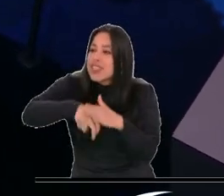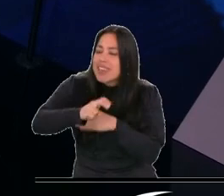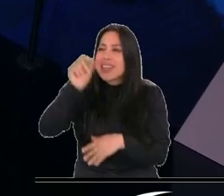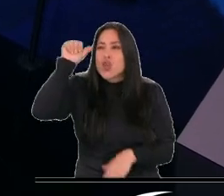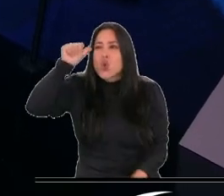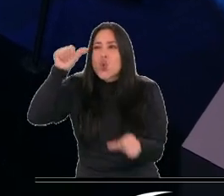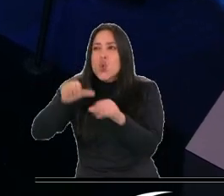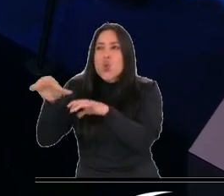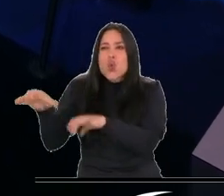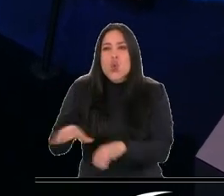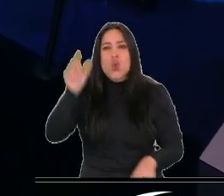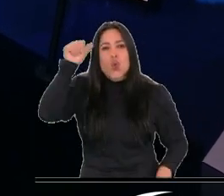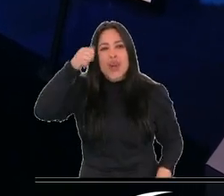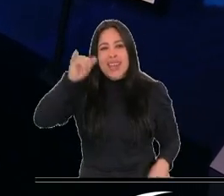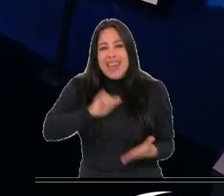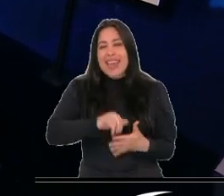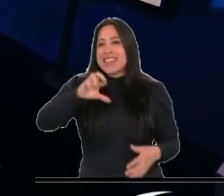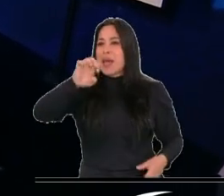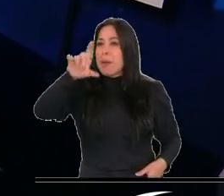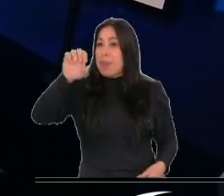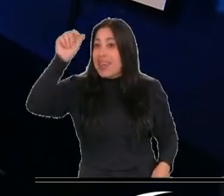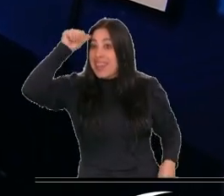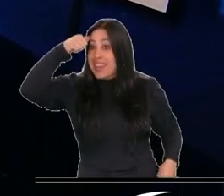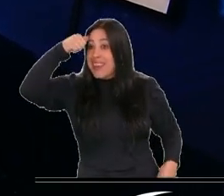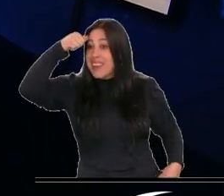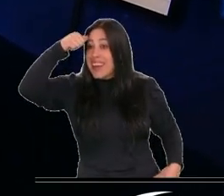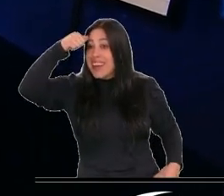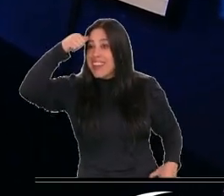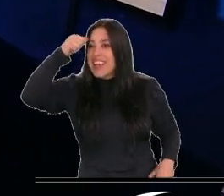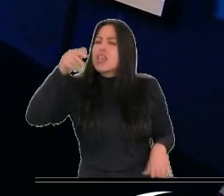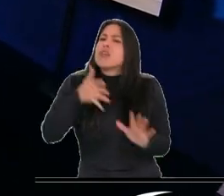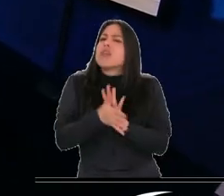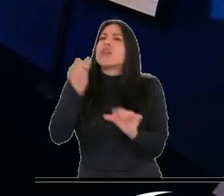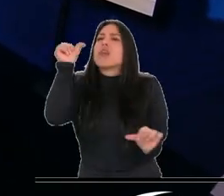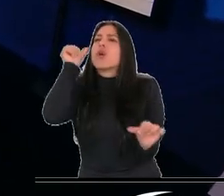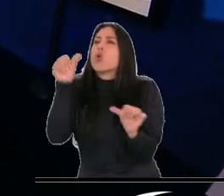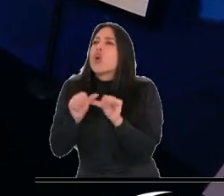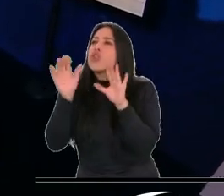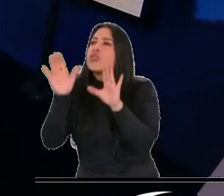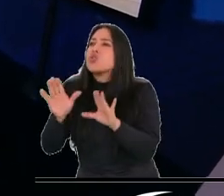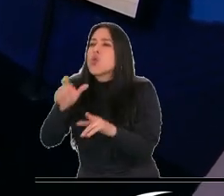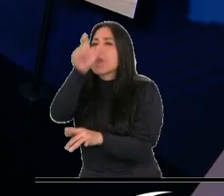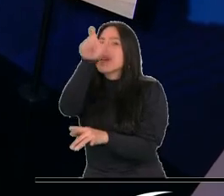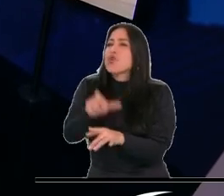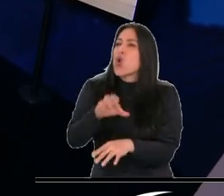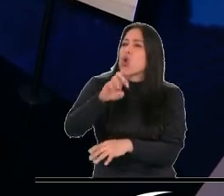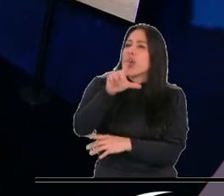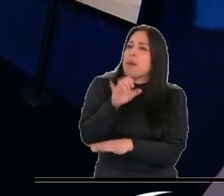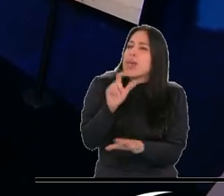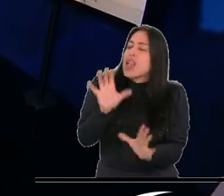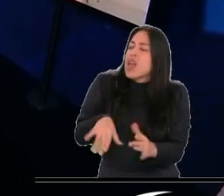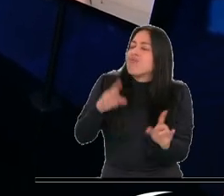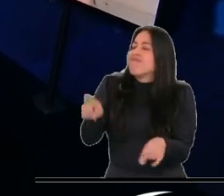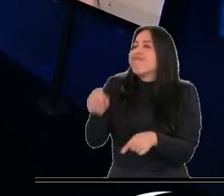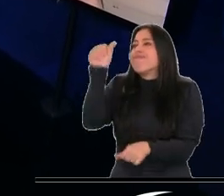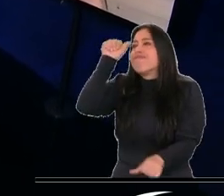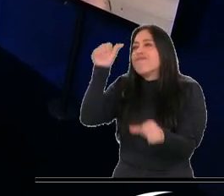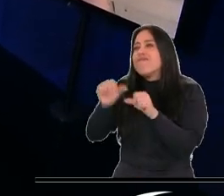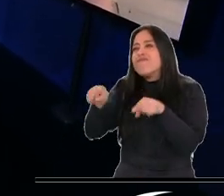recordando lo que era precisamente Pelé. ¿Y qué recuerdo le queda del gran Pelé y las veces que lo enfrentó?